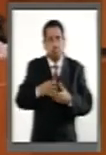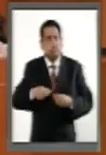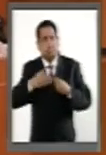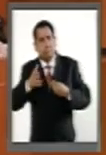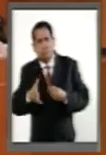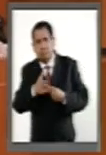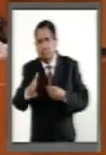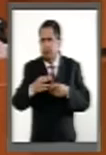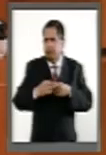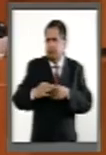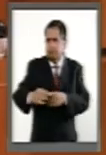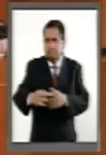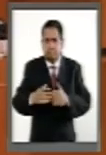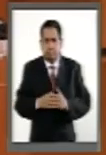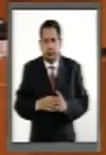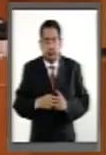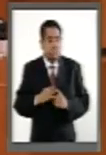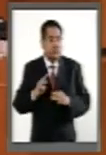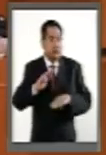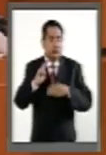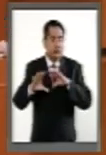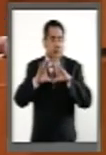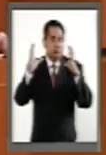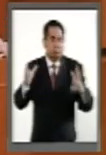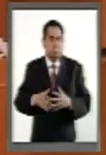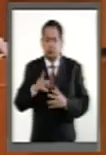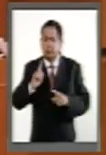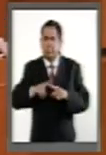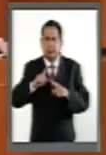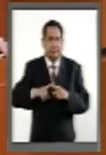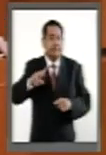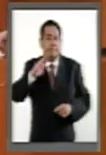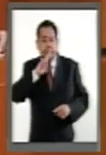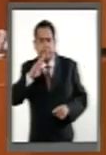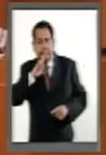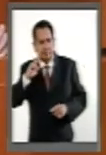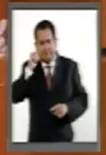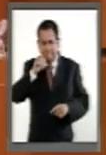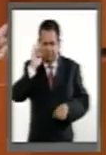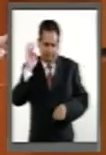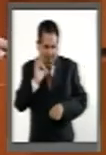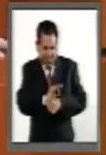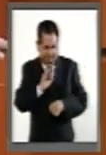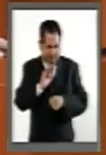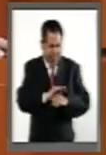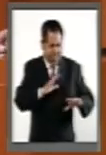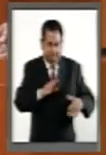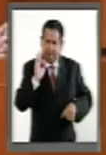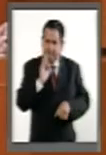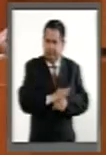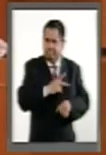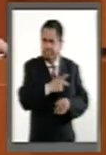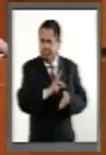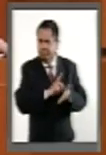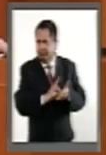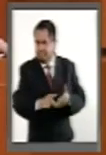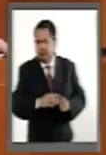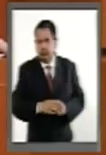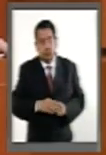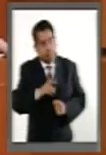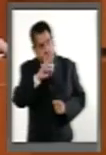En el mundo entero, son las primeras que han dado la lucha por nuestros derechos. Rosario,